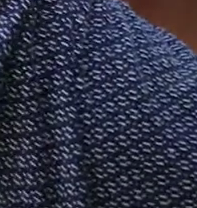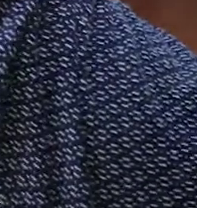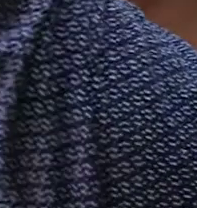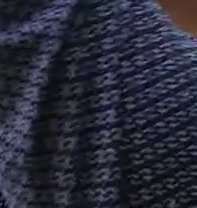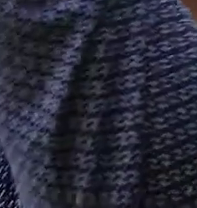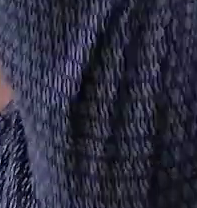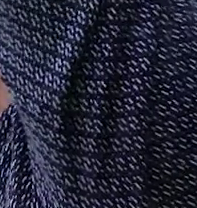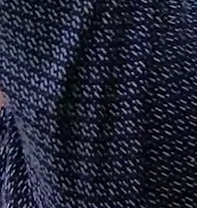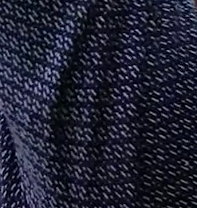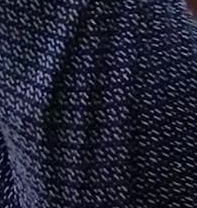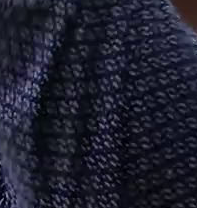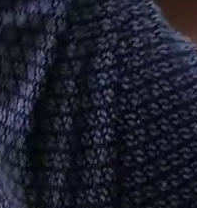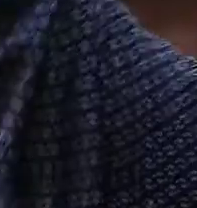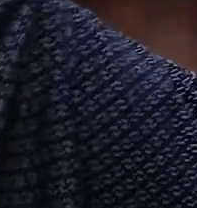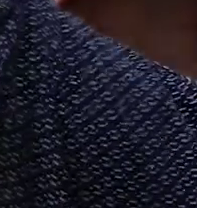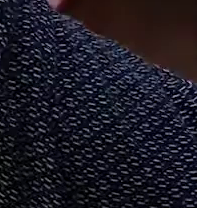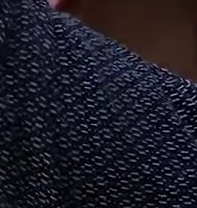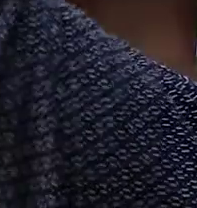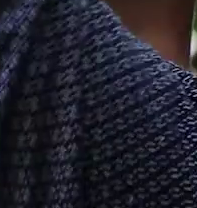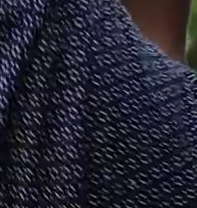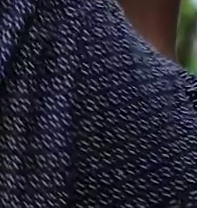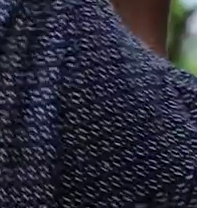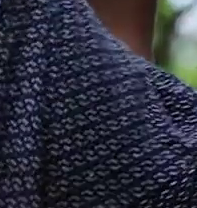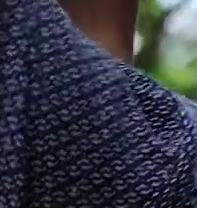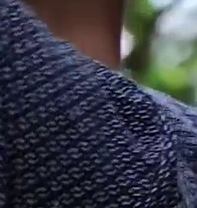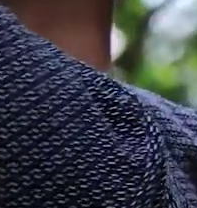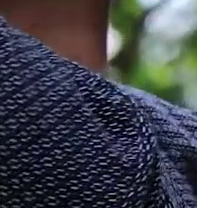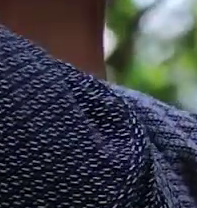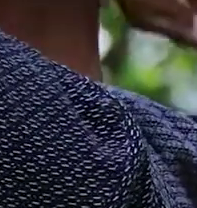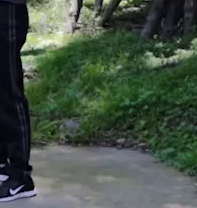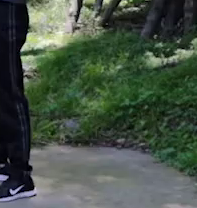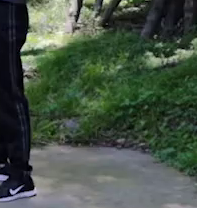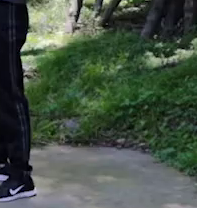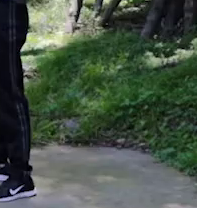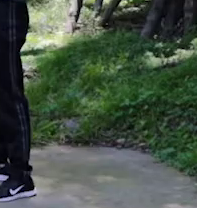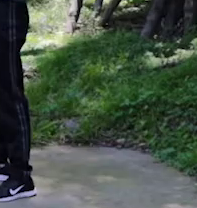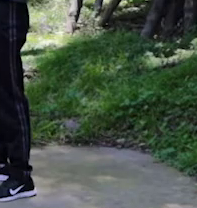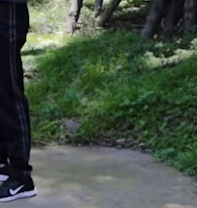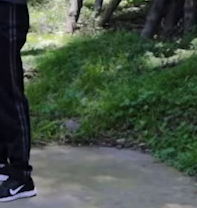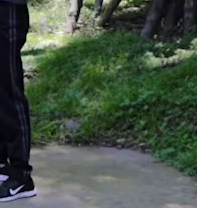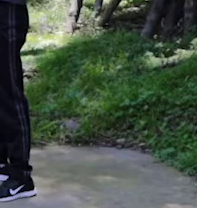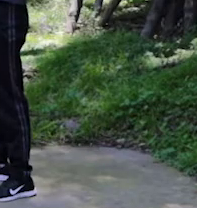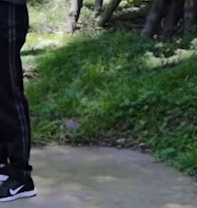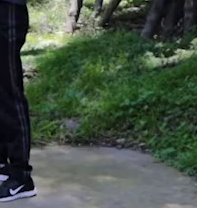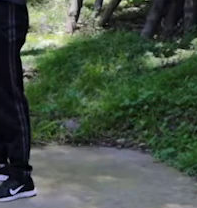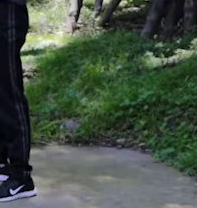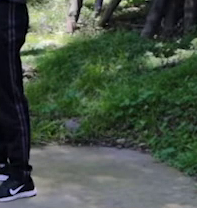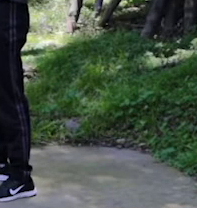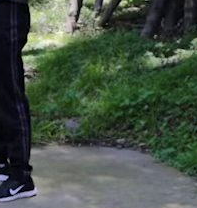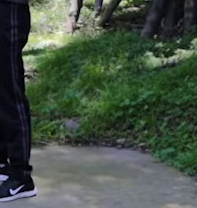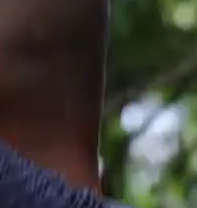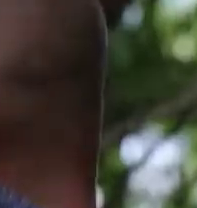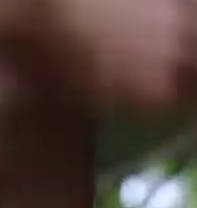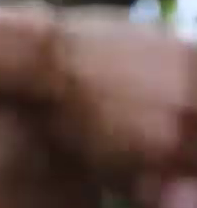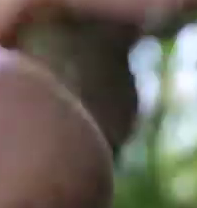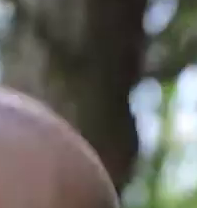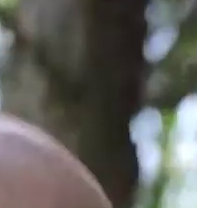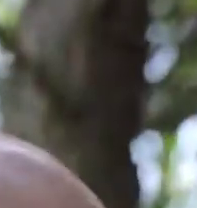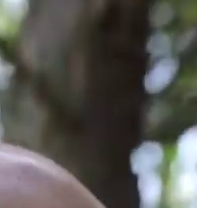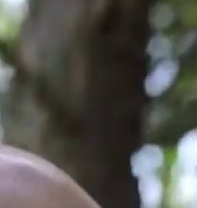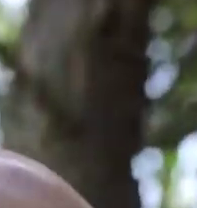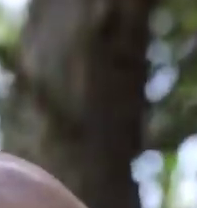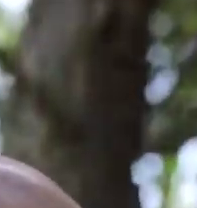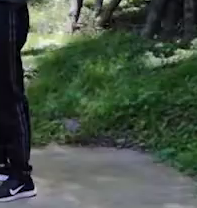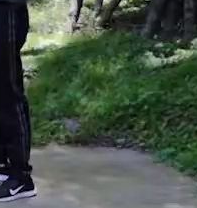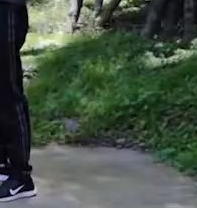como si quiéramos alcanzar el cielo. Venga, uno, eso, perfecto. Con fuerza, que se vea. Bien, Jair,